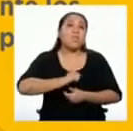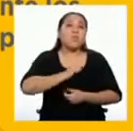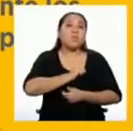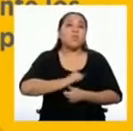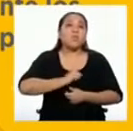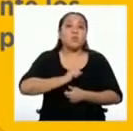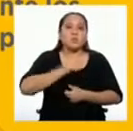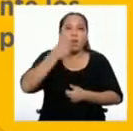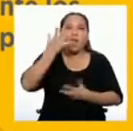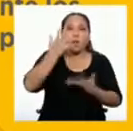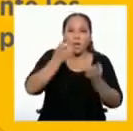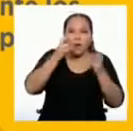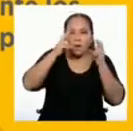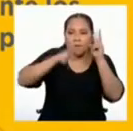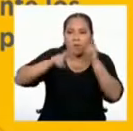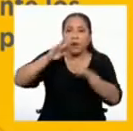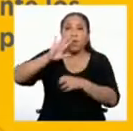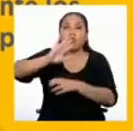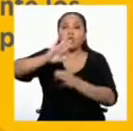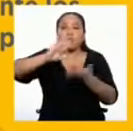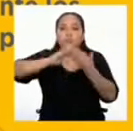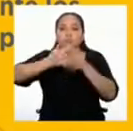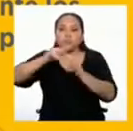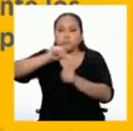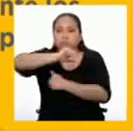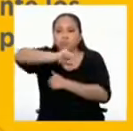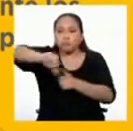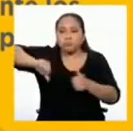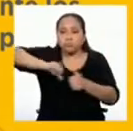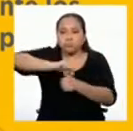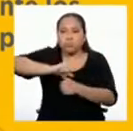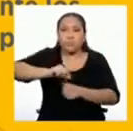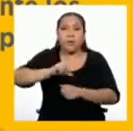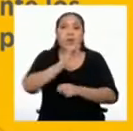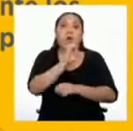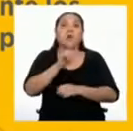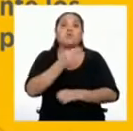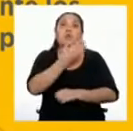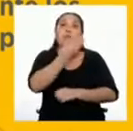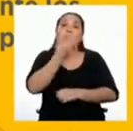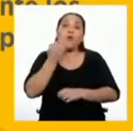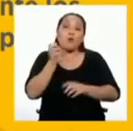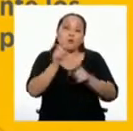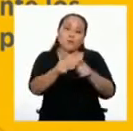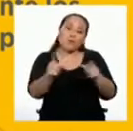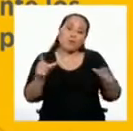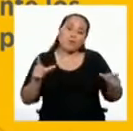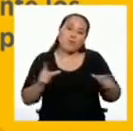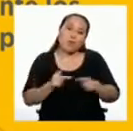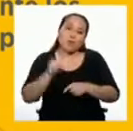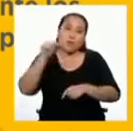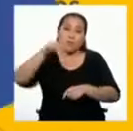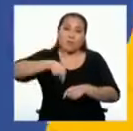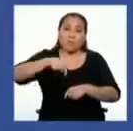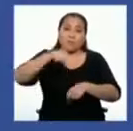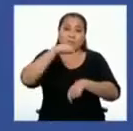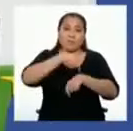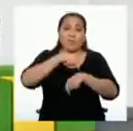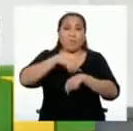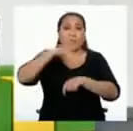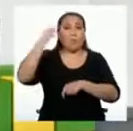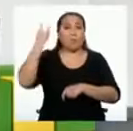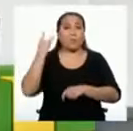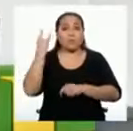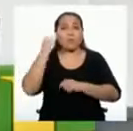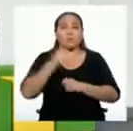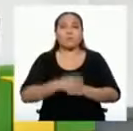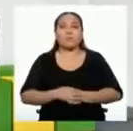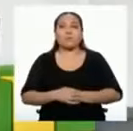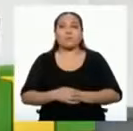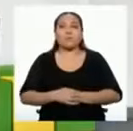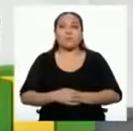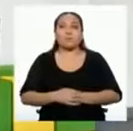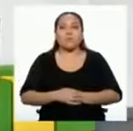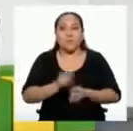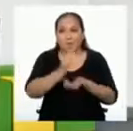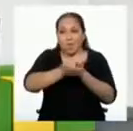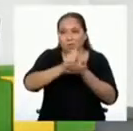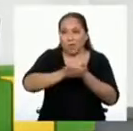ver en tu barrio o comunidad que permiten usar adecuadamente los espacios públicos en estos tiempos de pandemia. Ve anotando